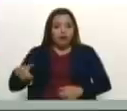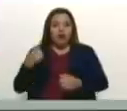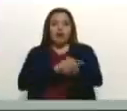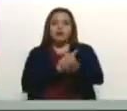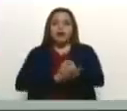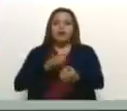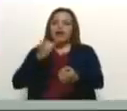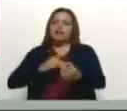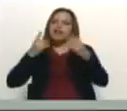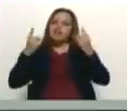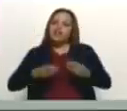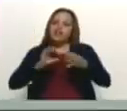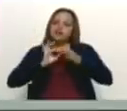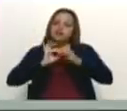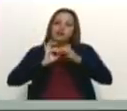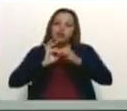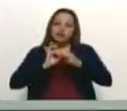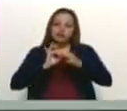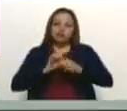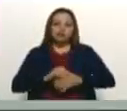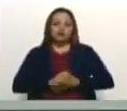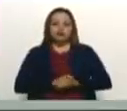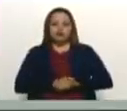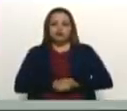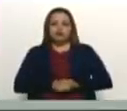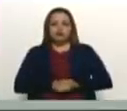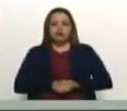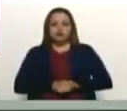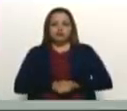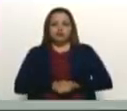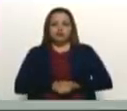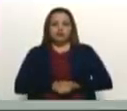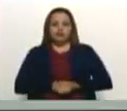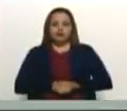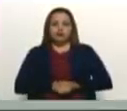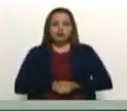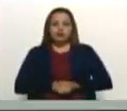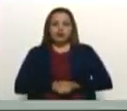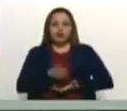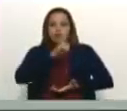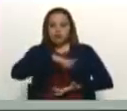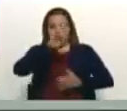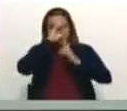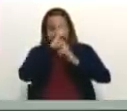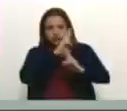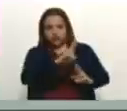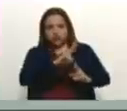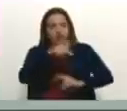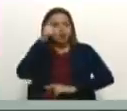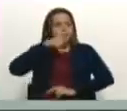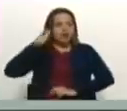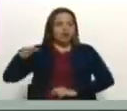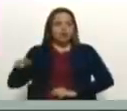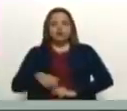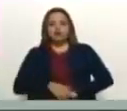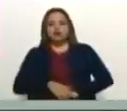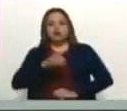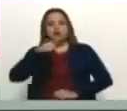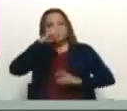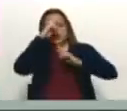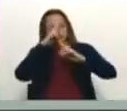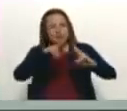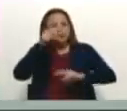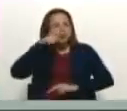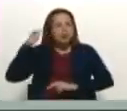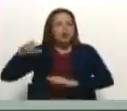de verdad hermanos en la práctica. En la práctica, bajo el respeto de los pueblos. El respeto al